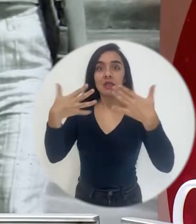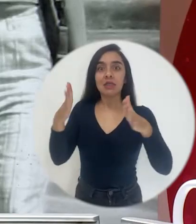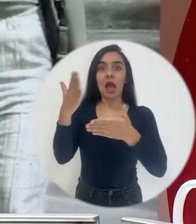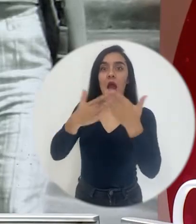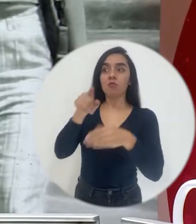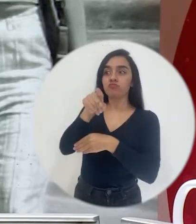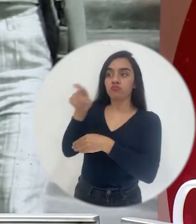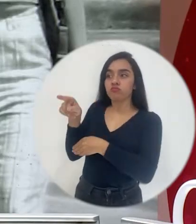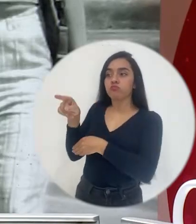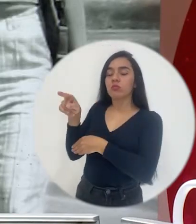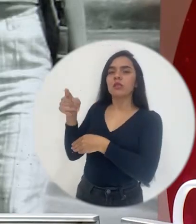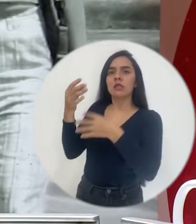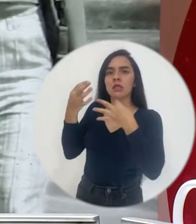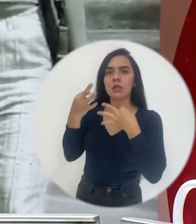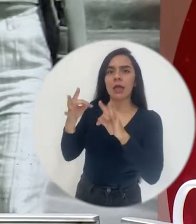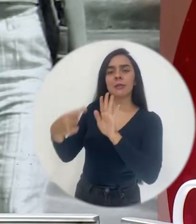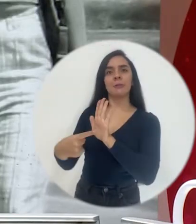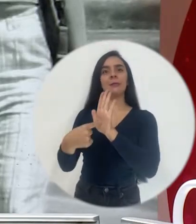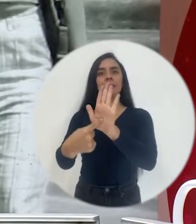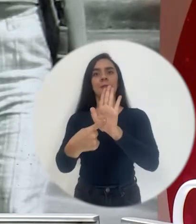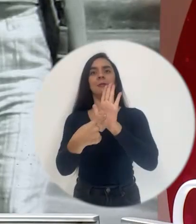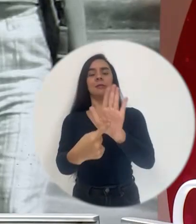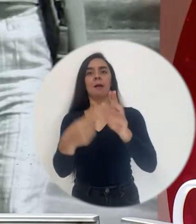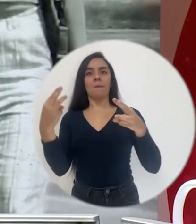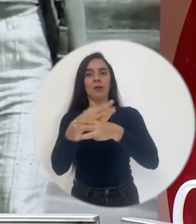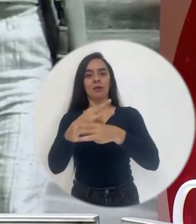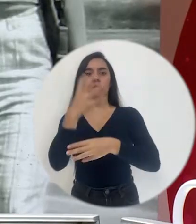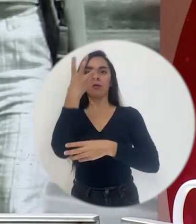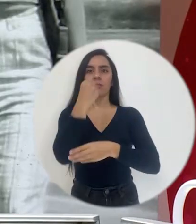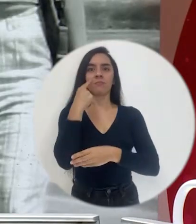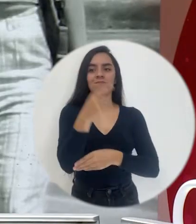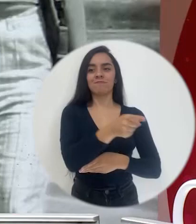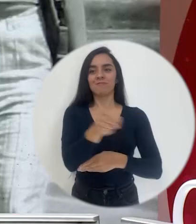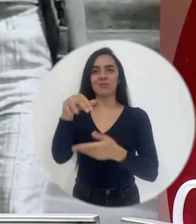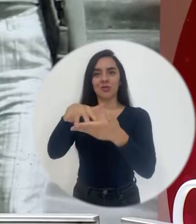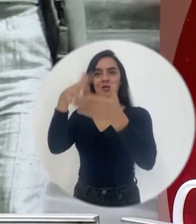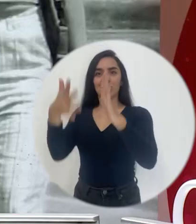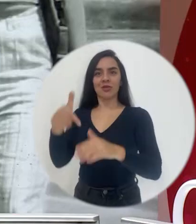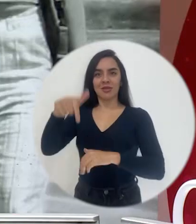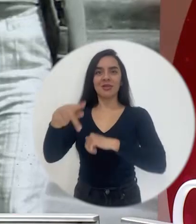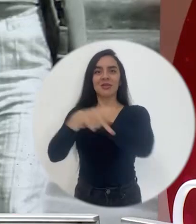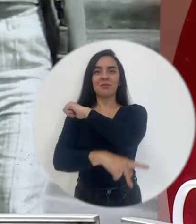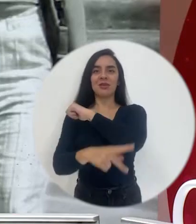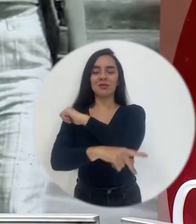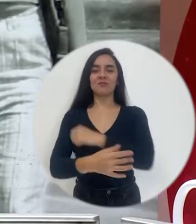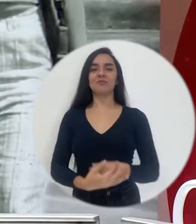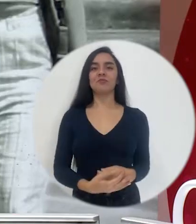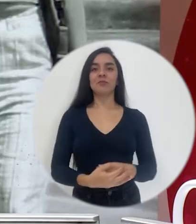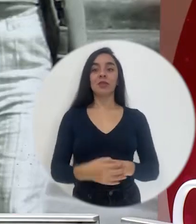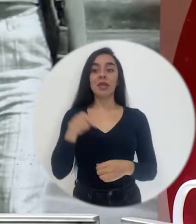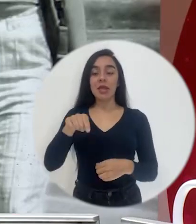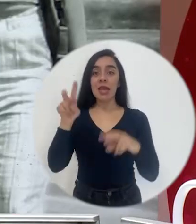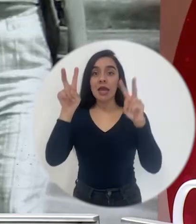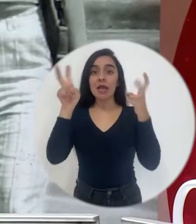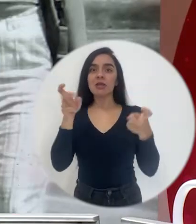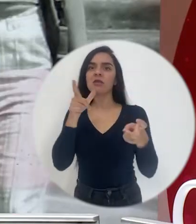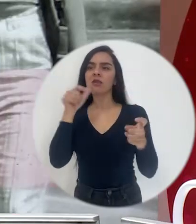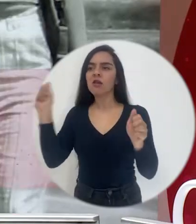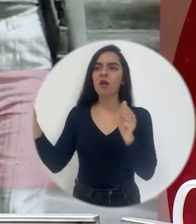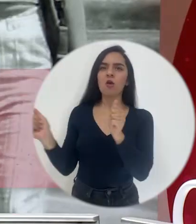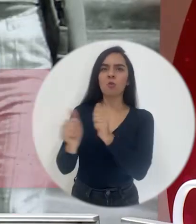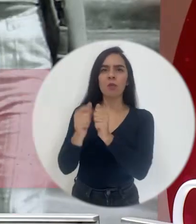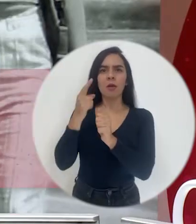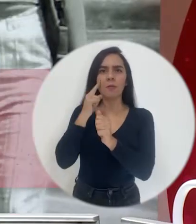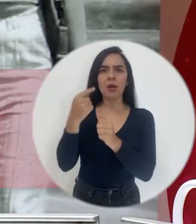están haciendo por hacer de la matemática algo lindo para los y las estudiantes de nuestro país. Para hablar de este